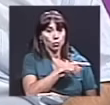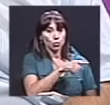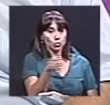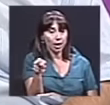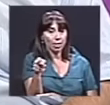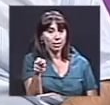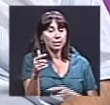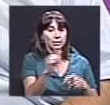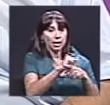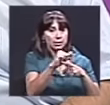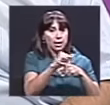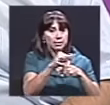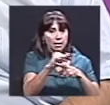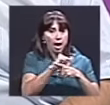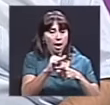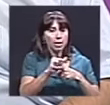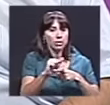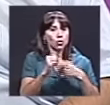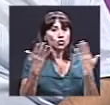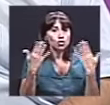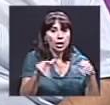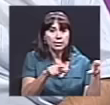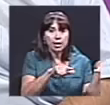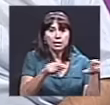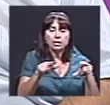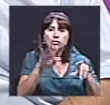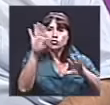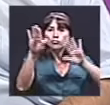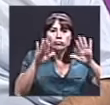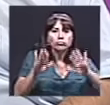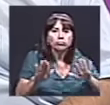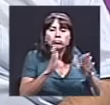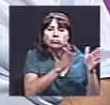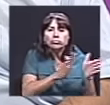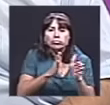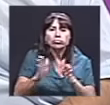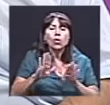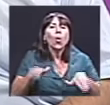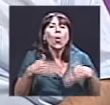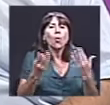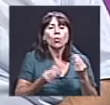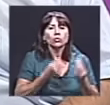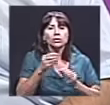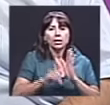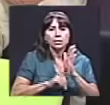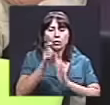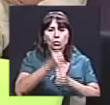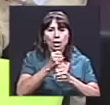están ensayando, el montaje ya está listo. ¿Cómo se desarrolla esa parte?